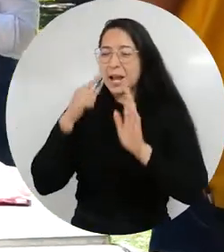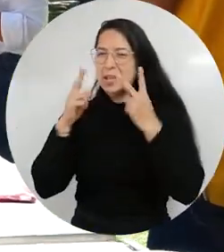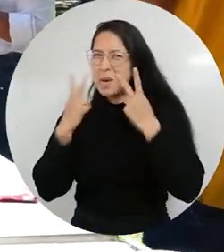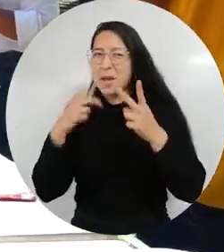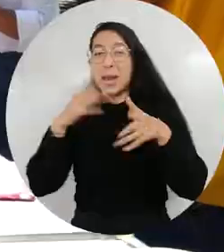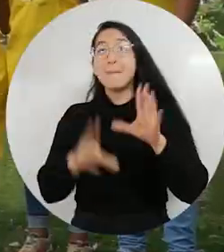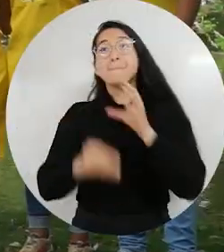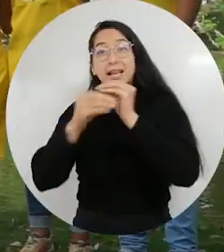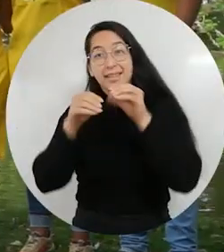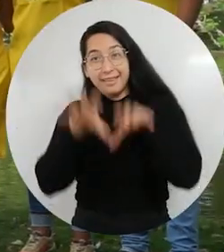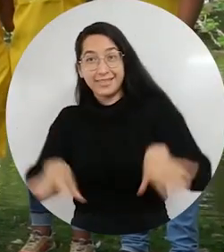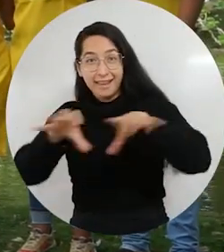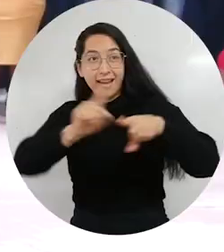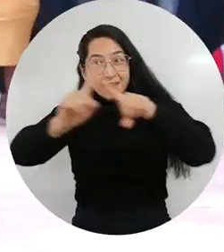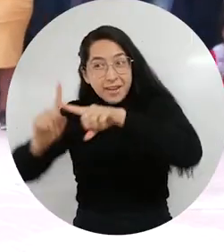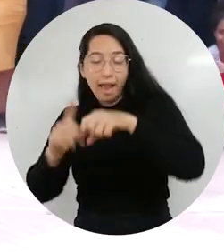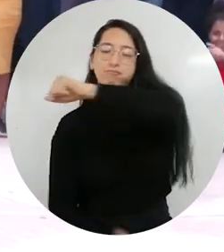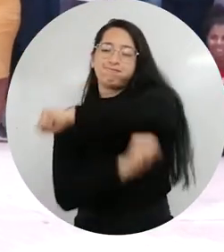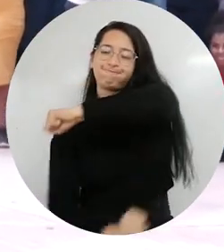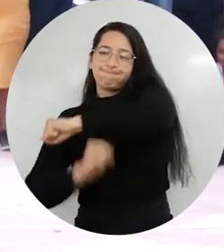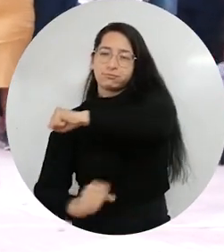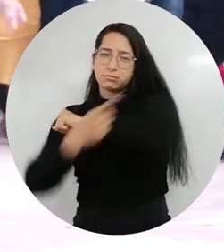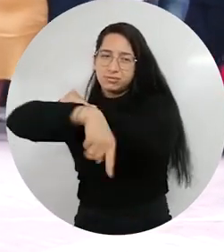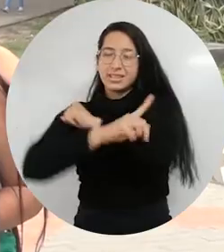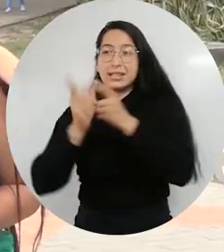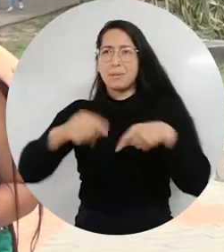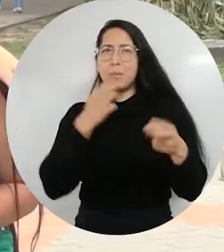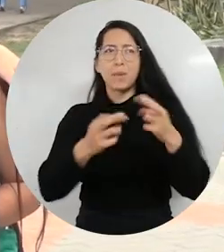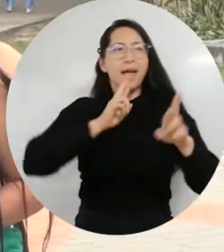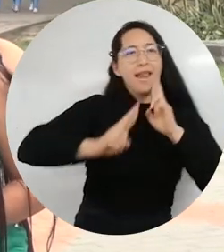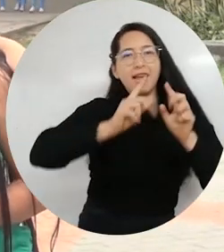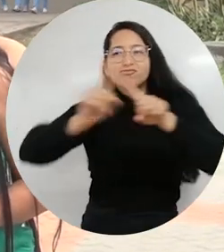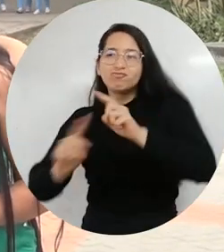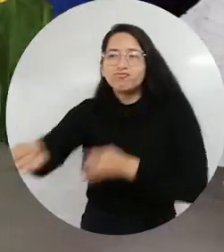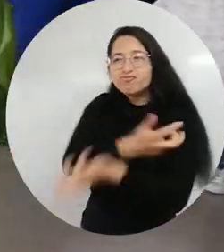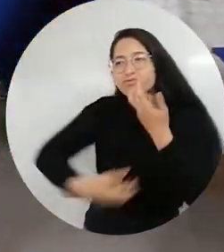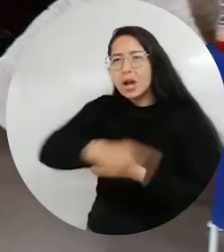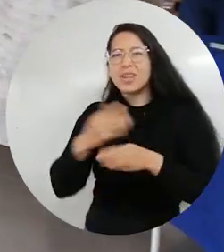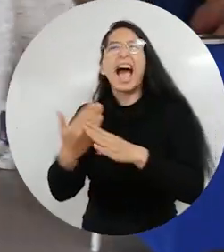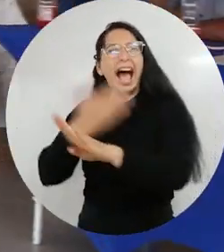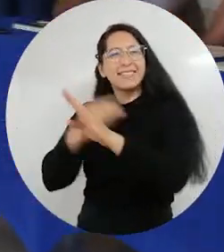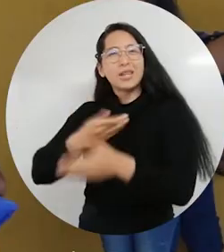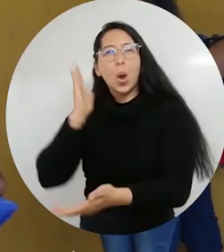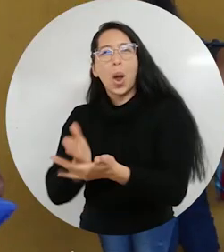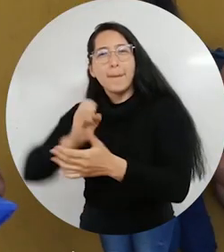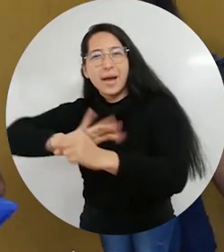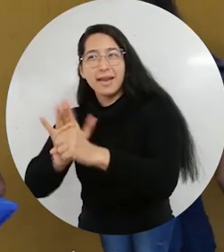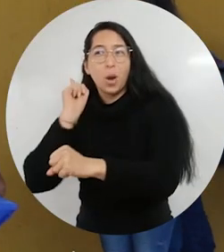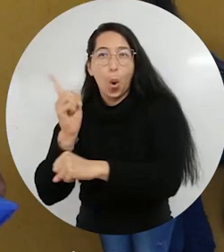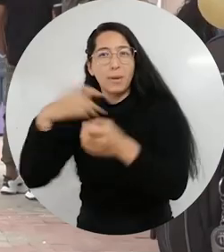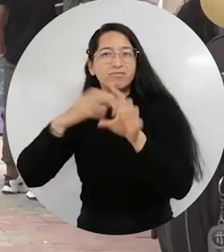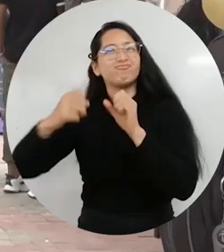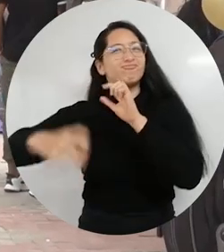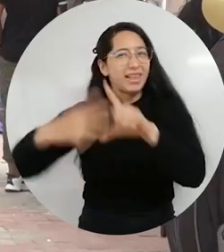fortalecieran esas otras actividades diferentes que nunca se habían hecho y fortalecer lazos de relaciones que se habían incluso distanciado un poco, producto